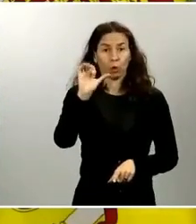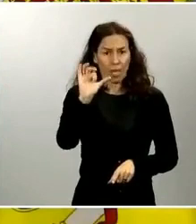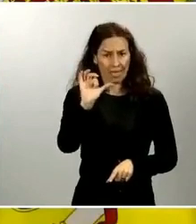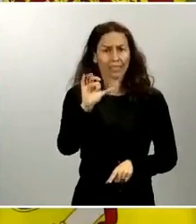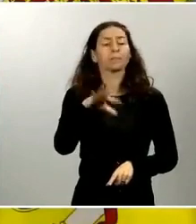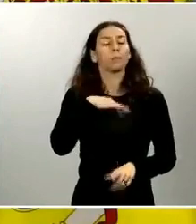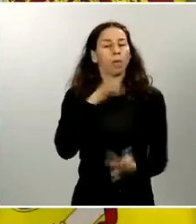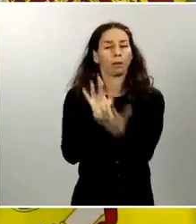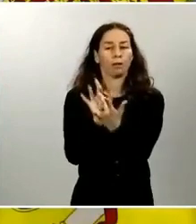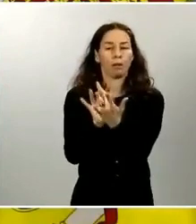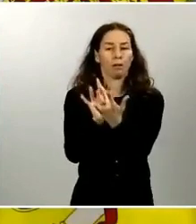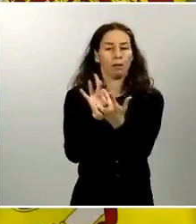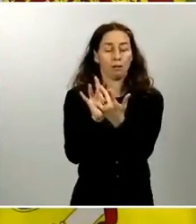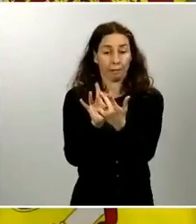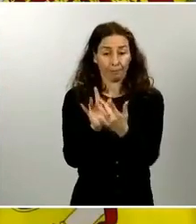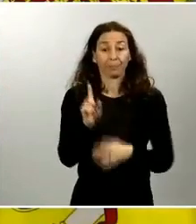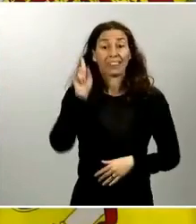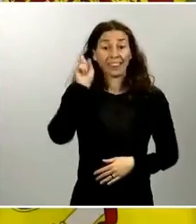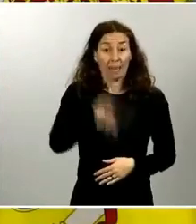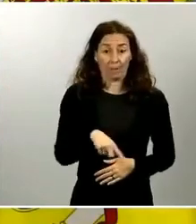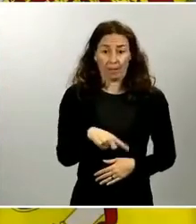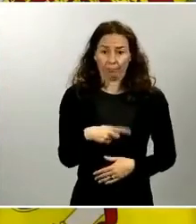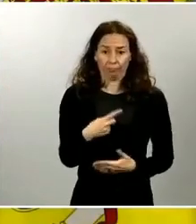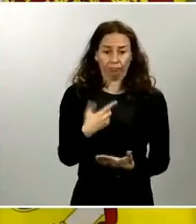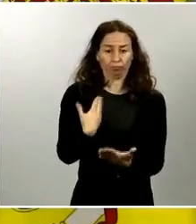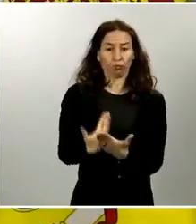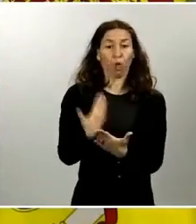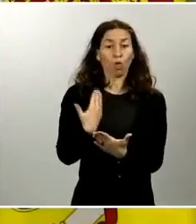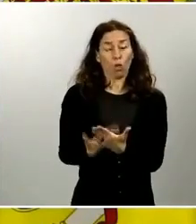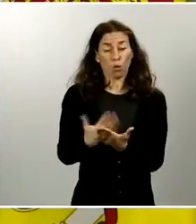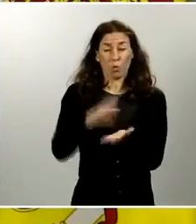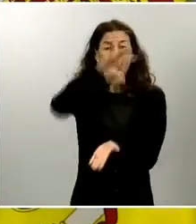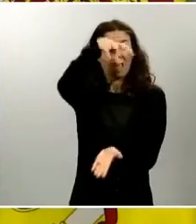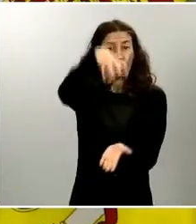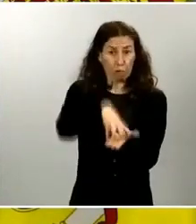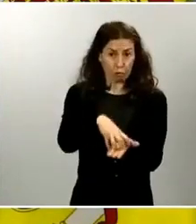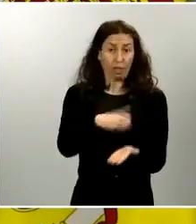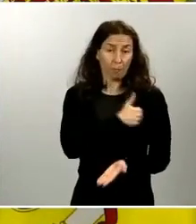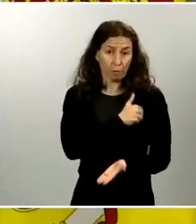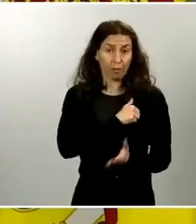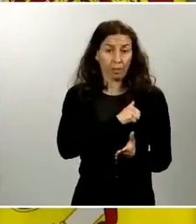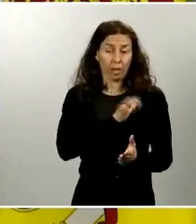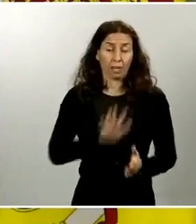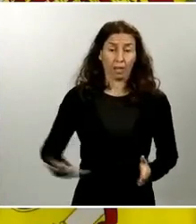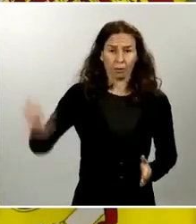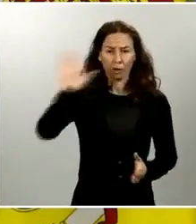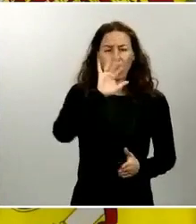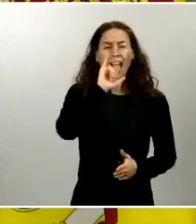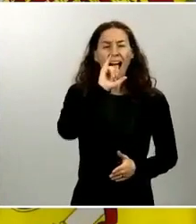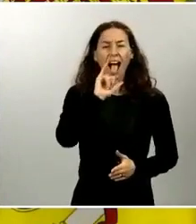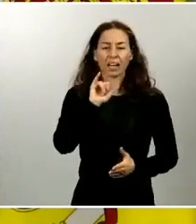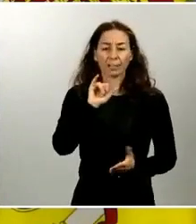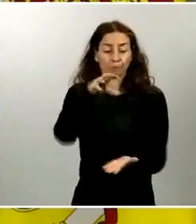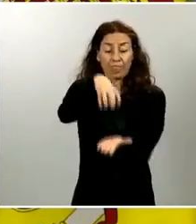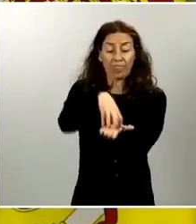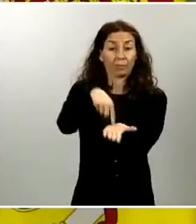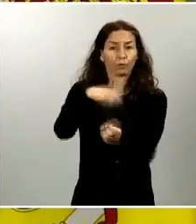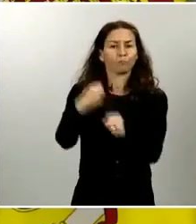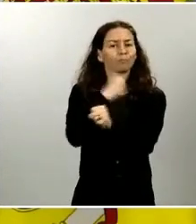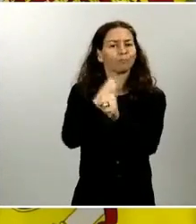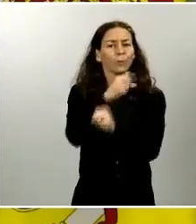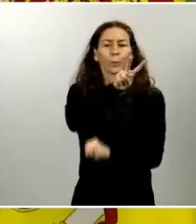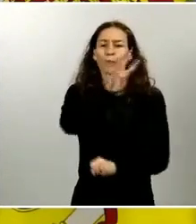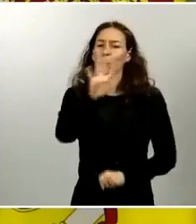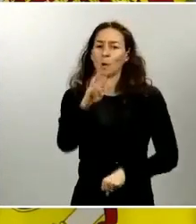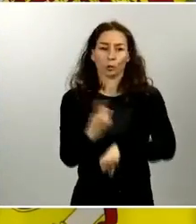desde la División de Documentación de Policía Nacional también se cuenta con un centro de 24 horas para realizar todos